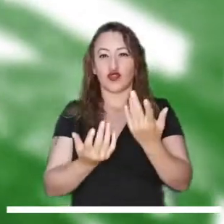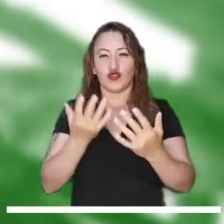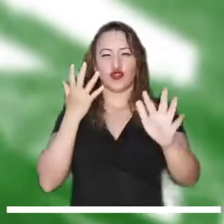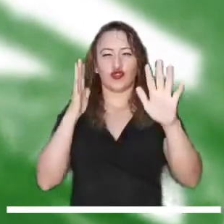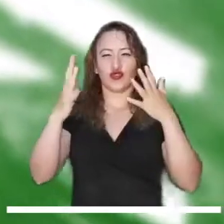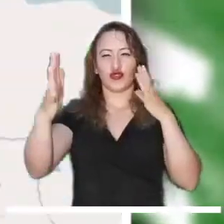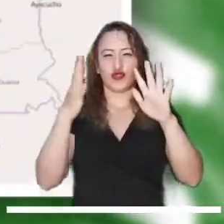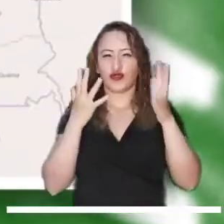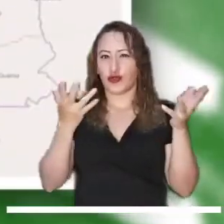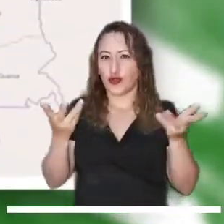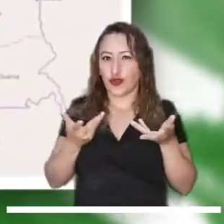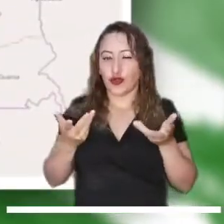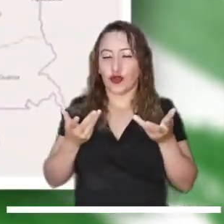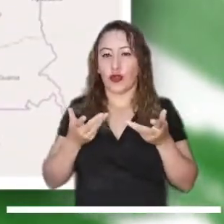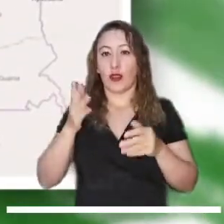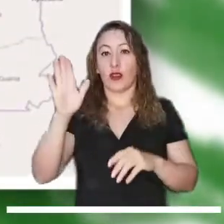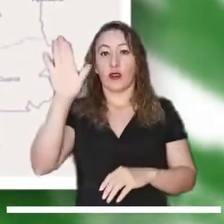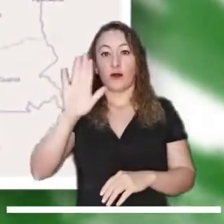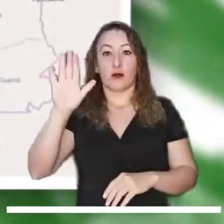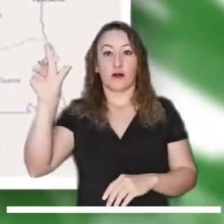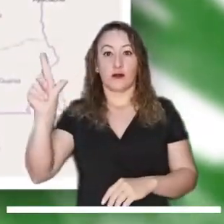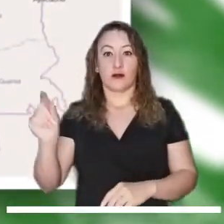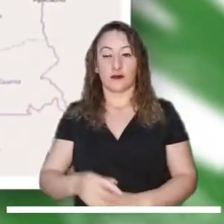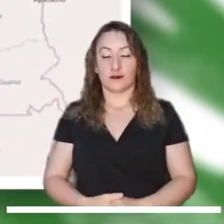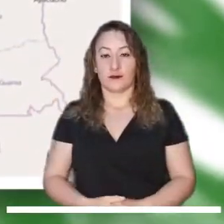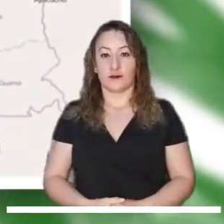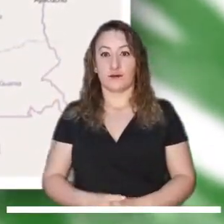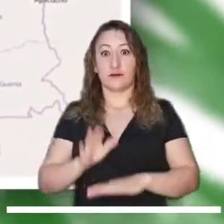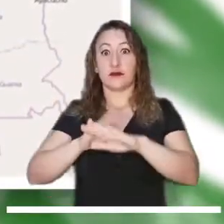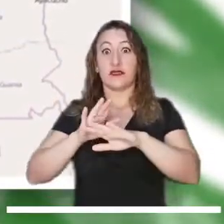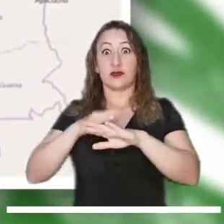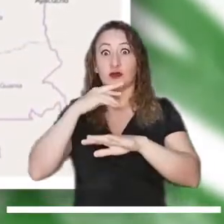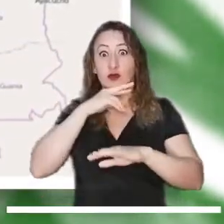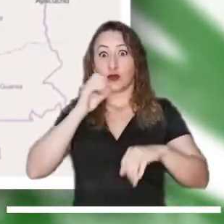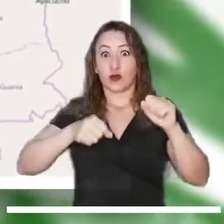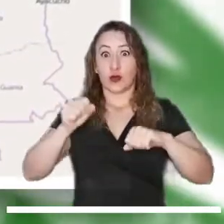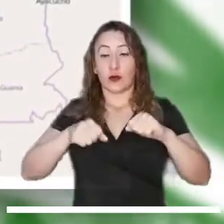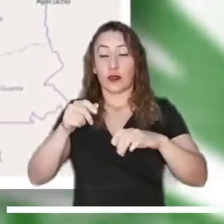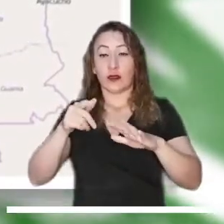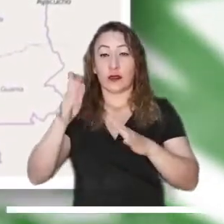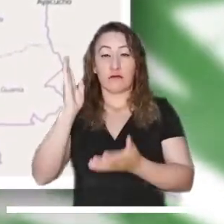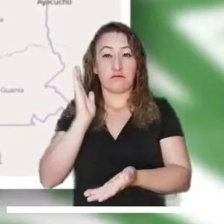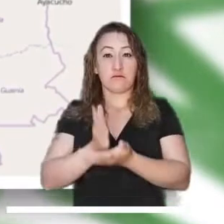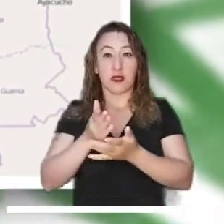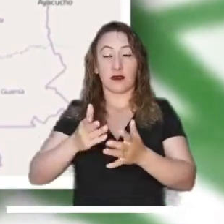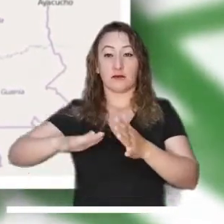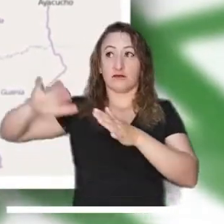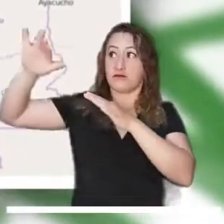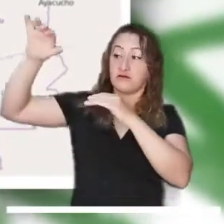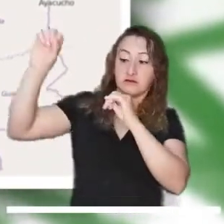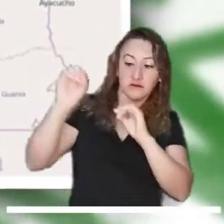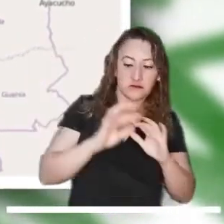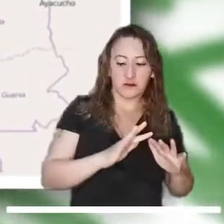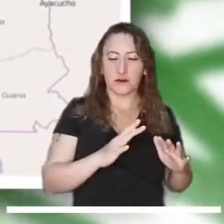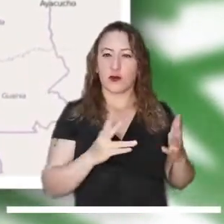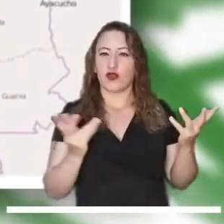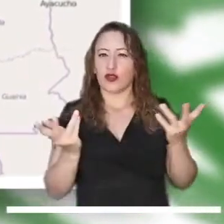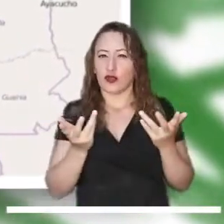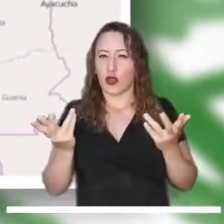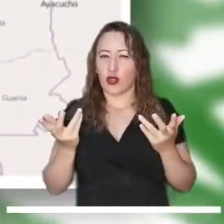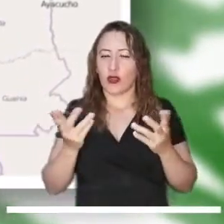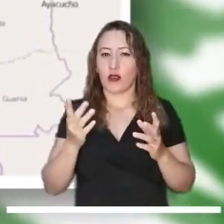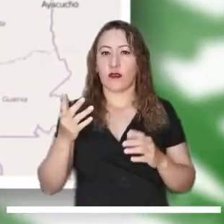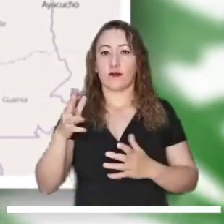moderada probabilidad de ocurrencia de incendios de la cobertura vegetal en zonas del Cesar. Alerta roja por alta